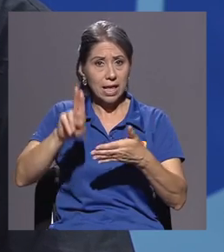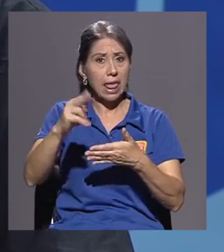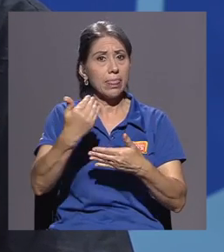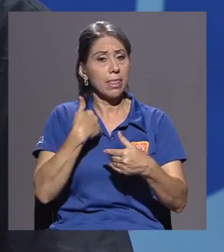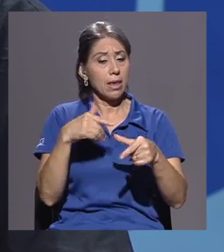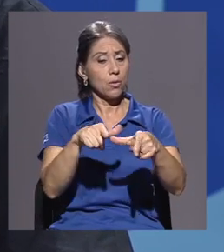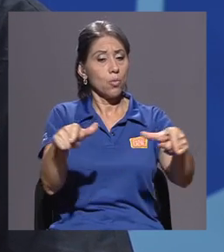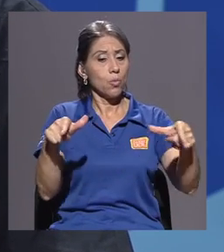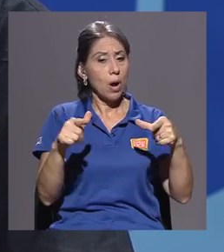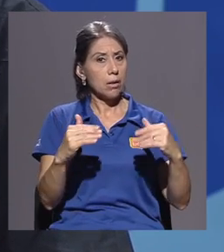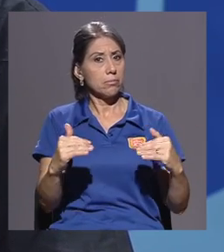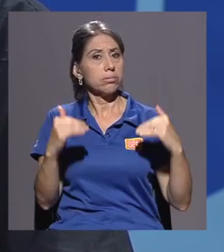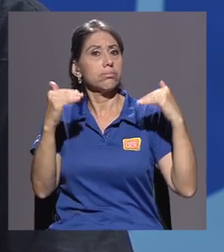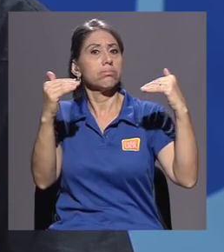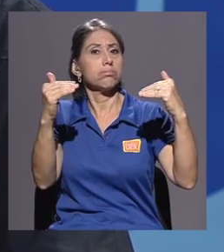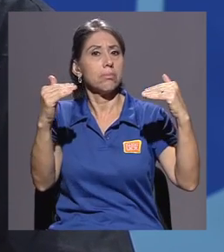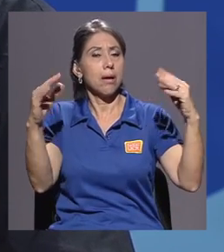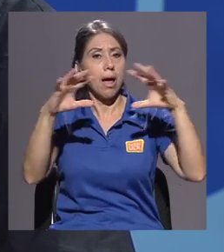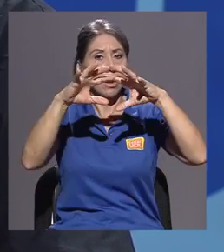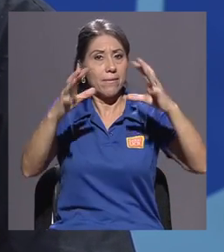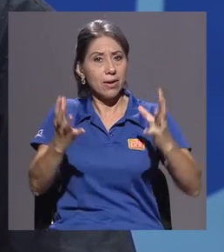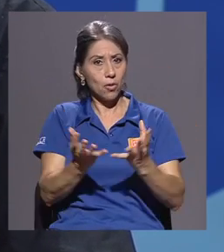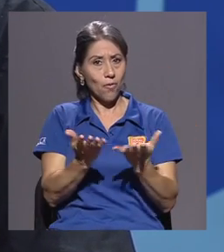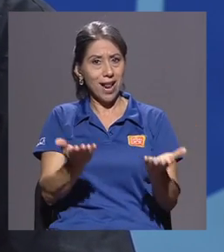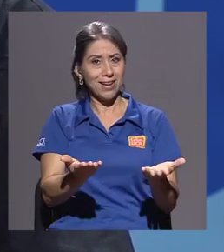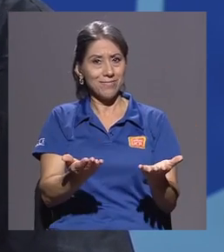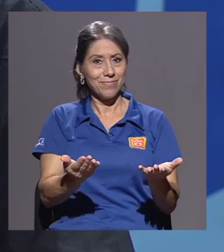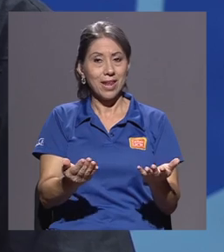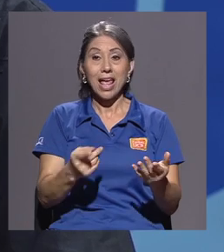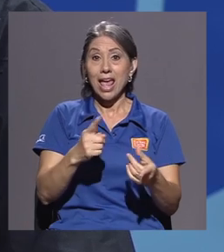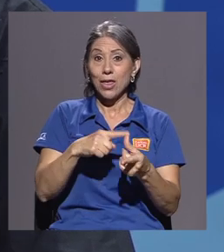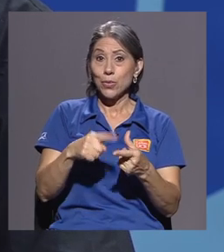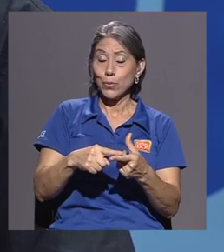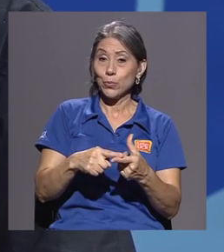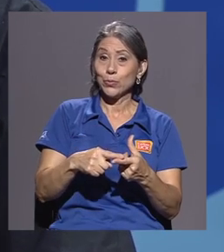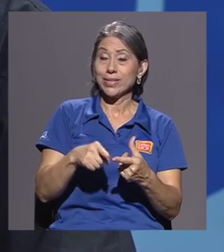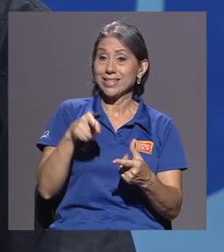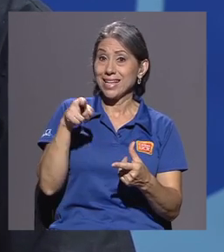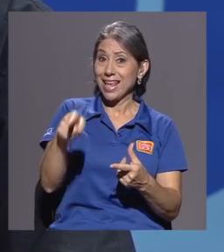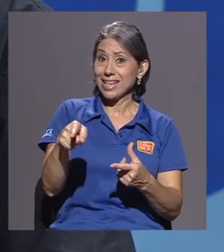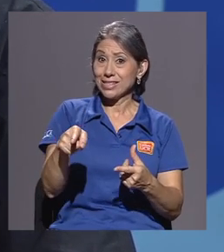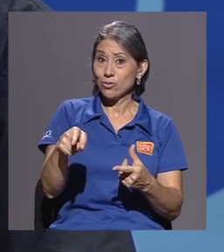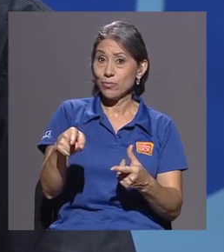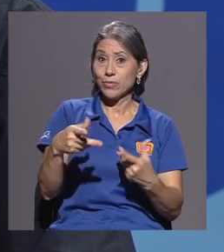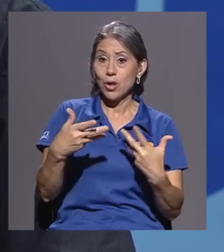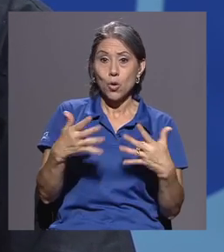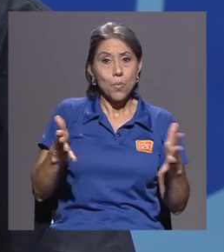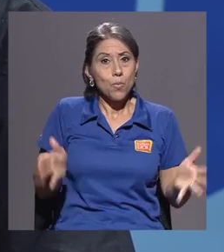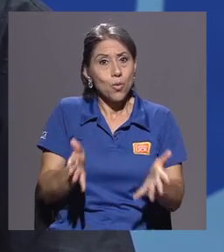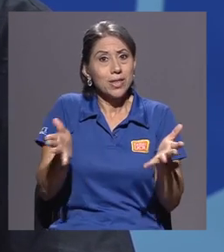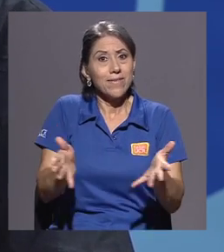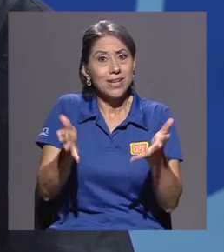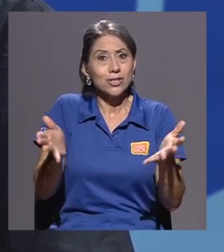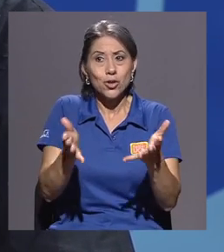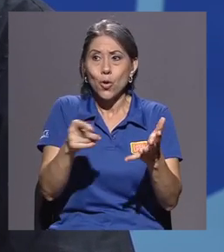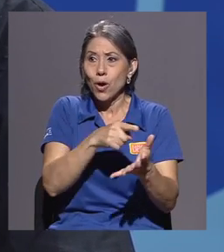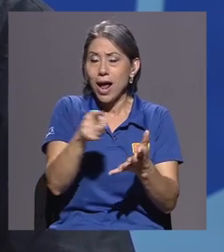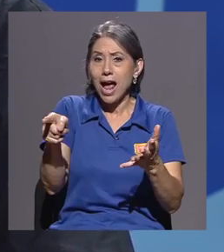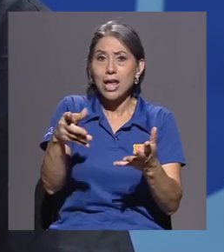un puesto privilegiado a nivel global y el nivel de motivación que le da a la fuerza de ventas el poder estar acá,